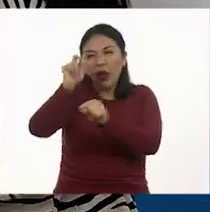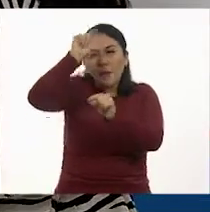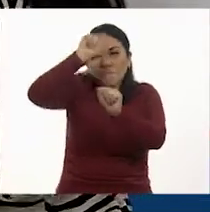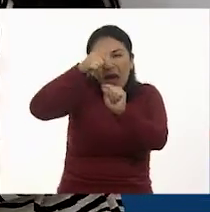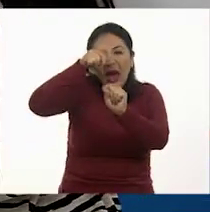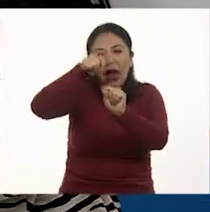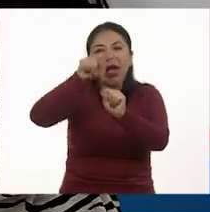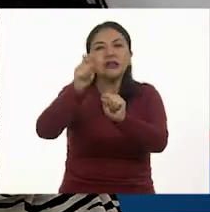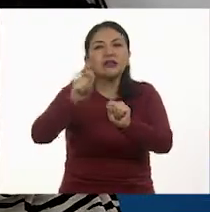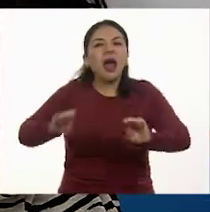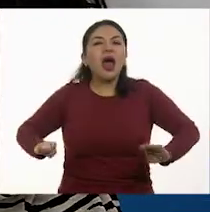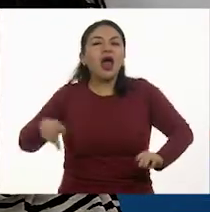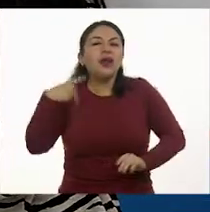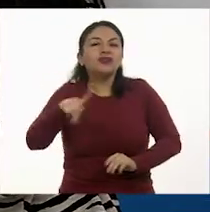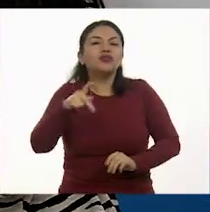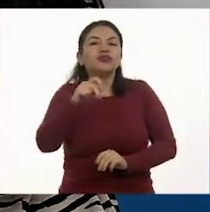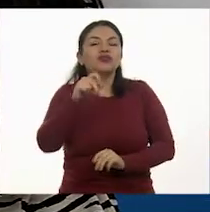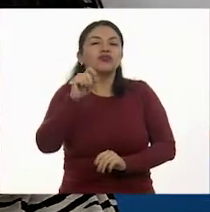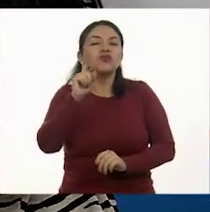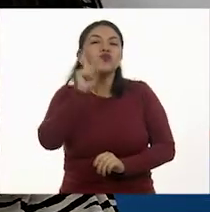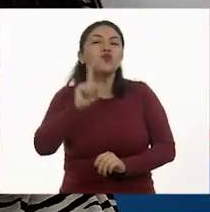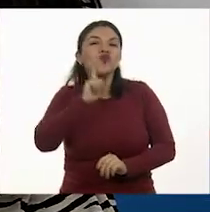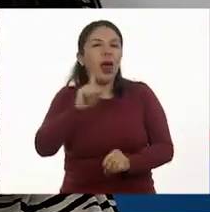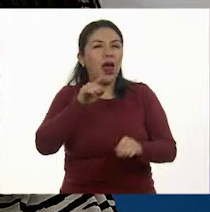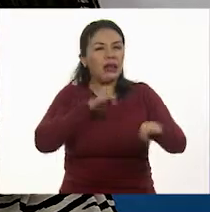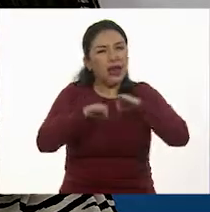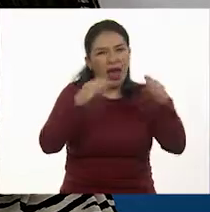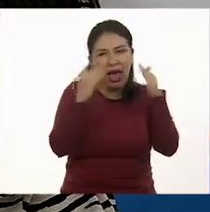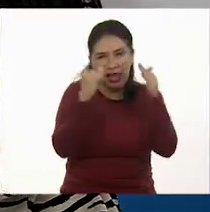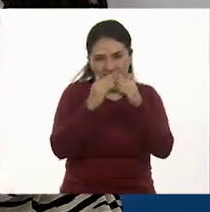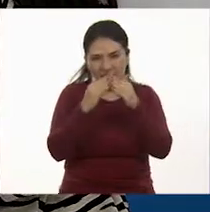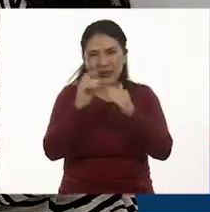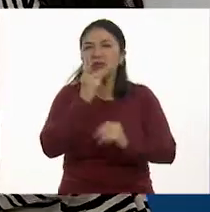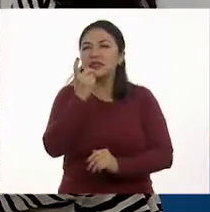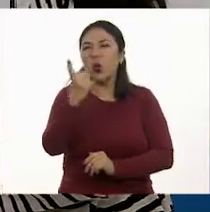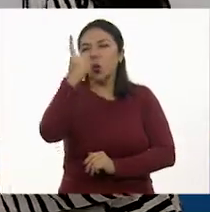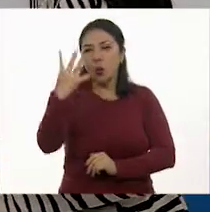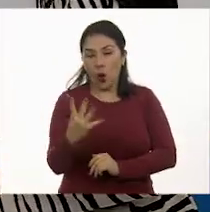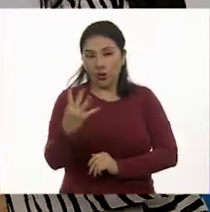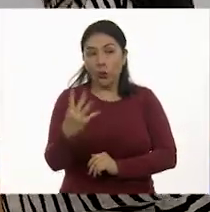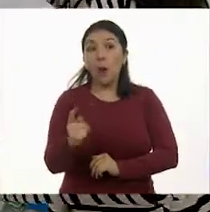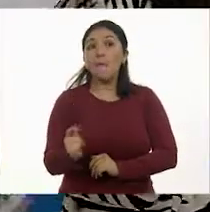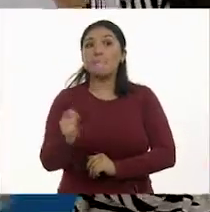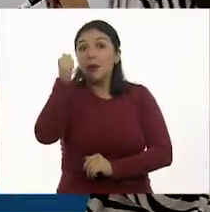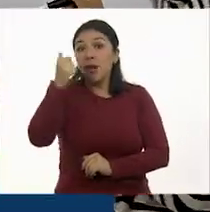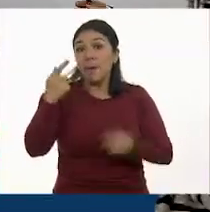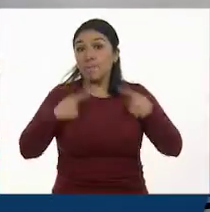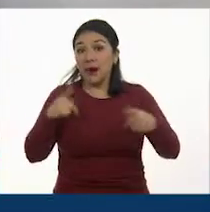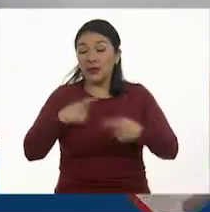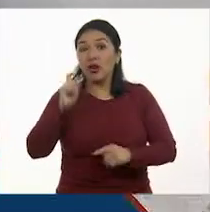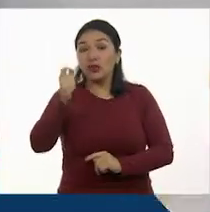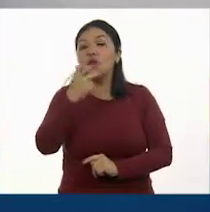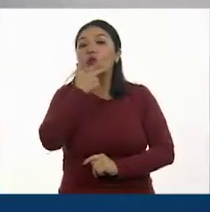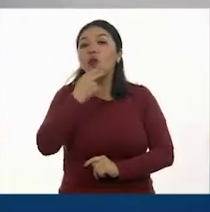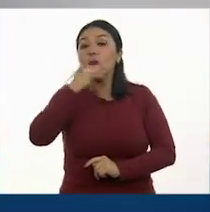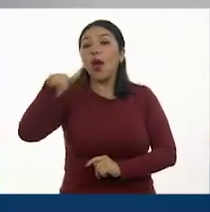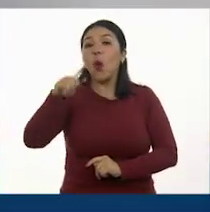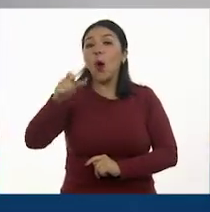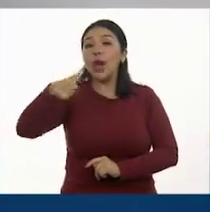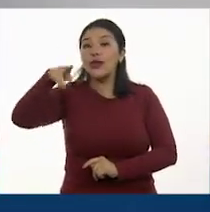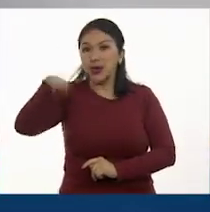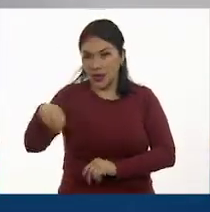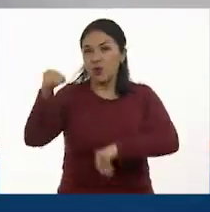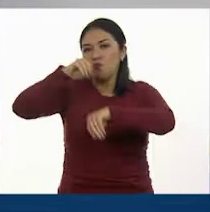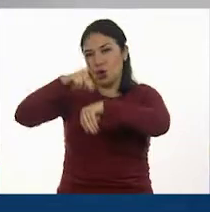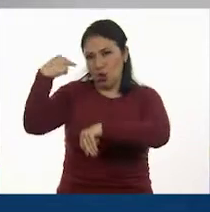de el ama de casa, que es un cuarto. Y aquí me habías dicho que es Don Joaquín. Este, ajá. El primero corresponde a Don Joaquín